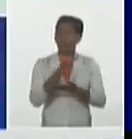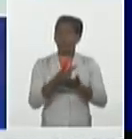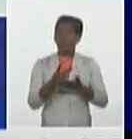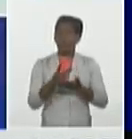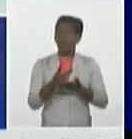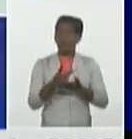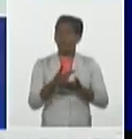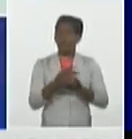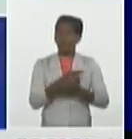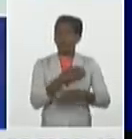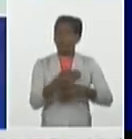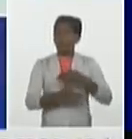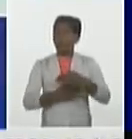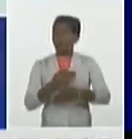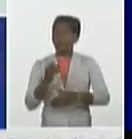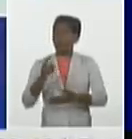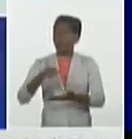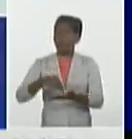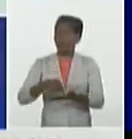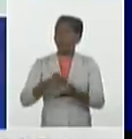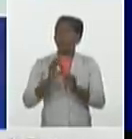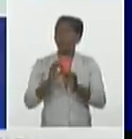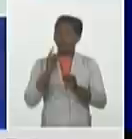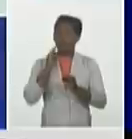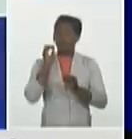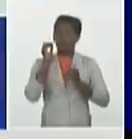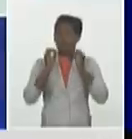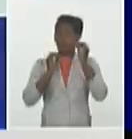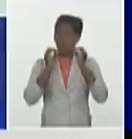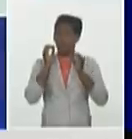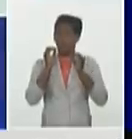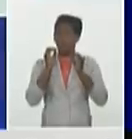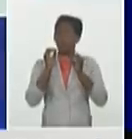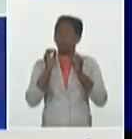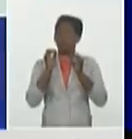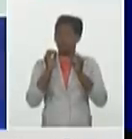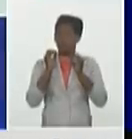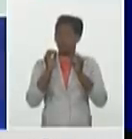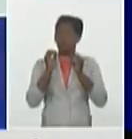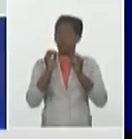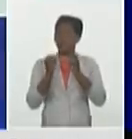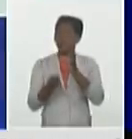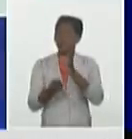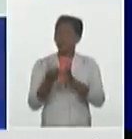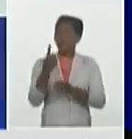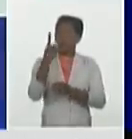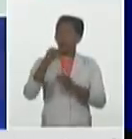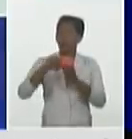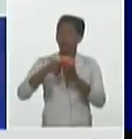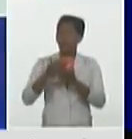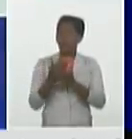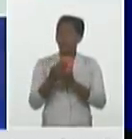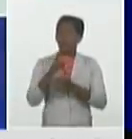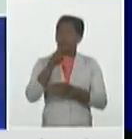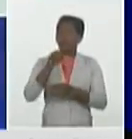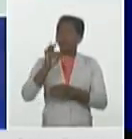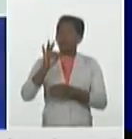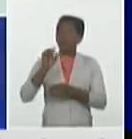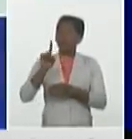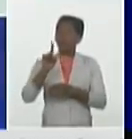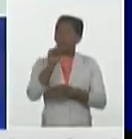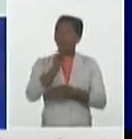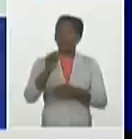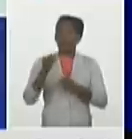día de ayer a 181 casos por día y como es natural ustedes ven ahí que